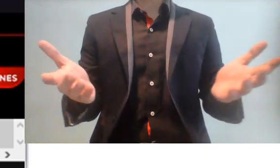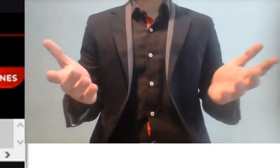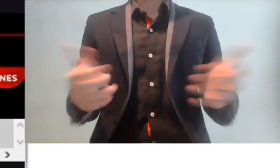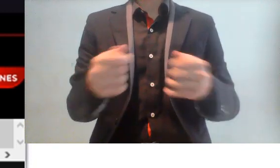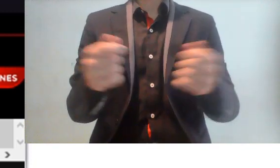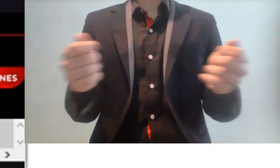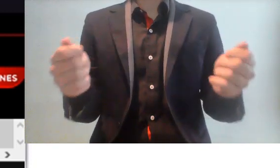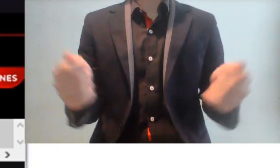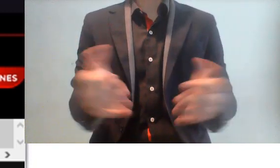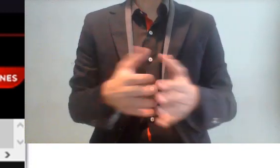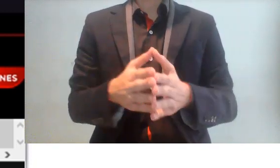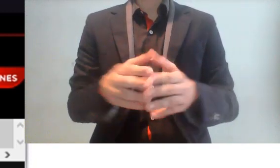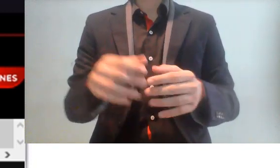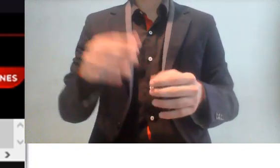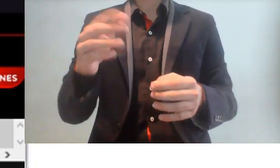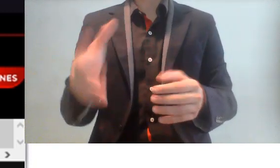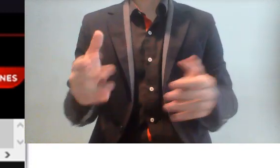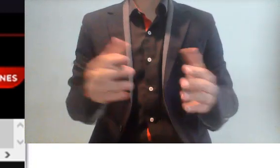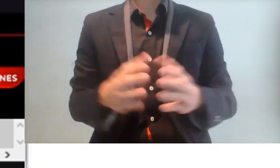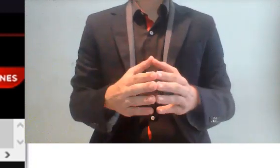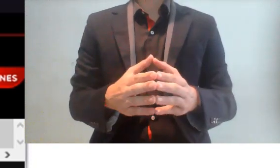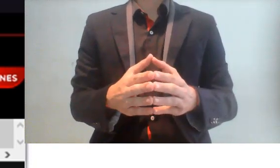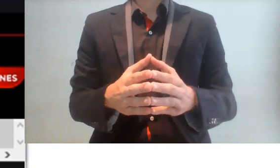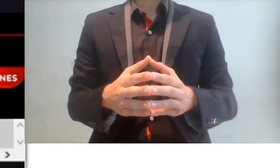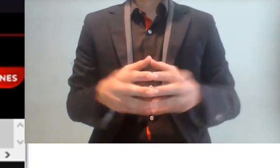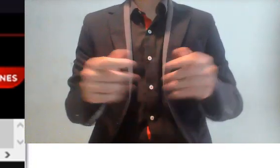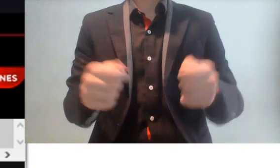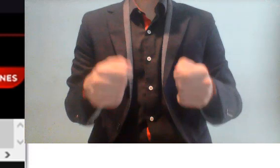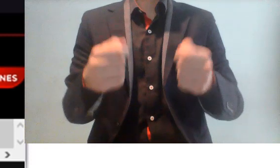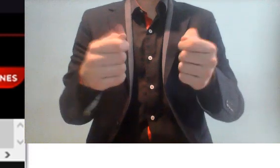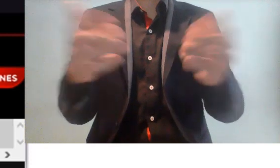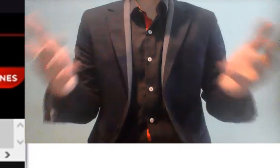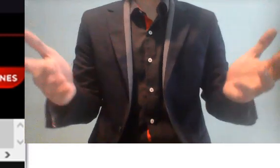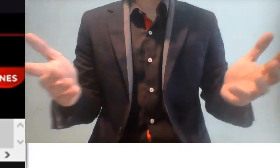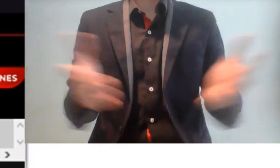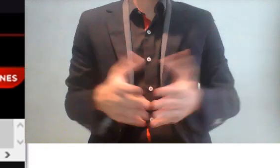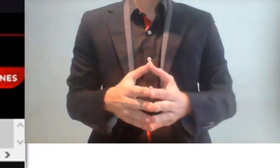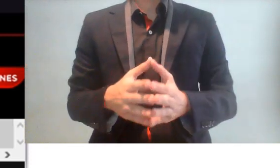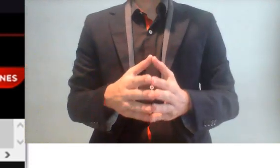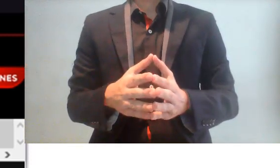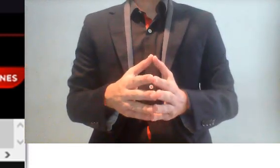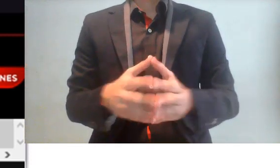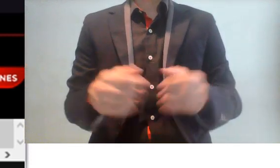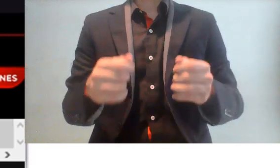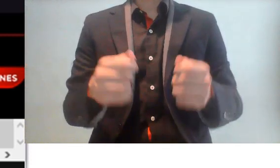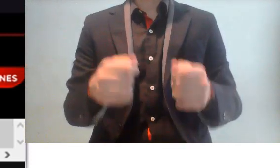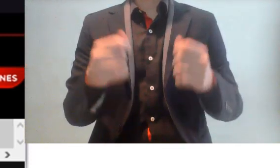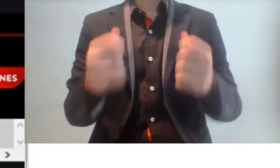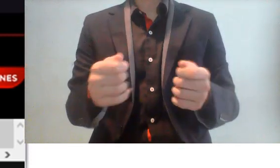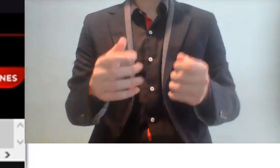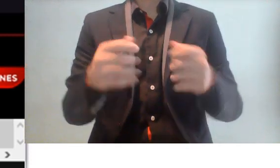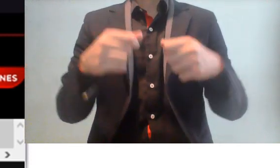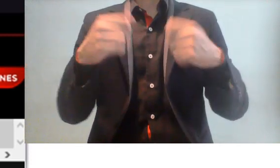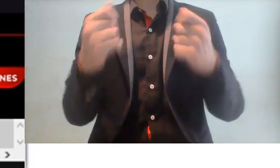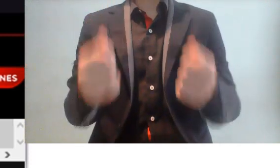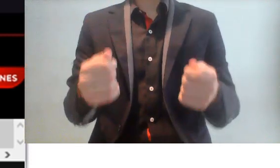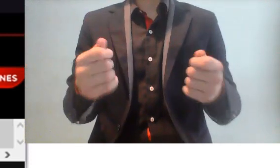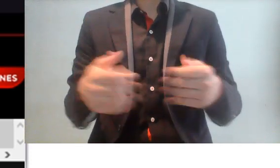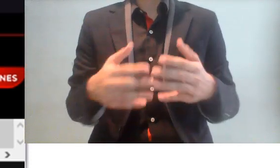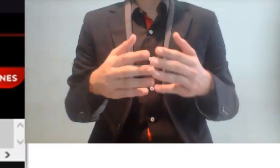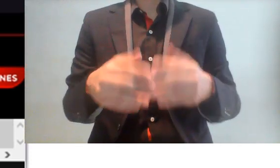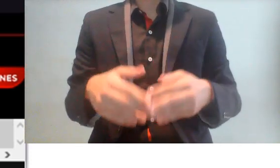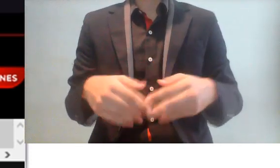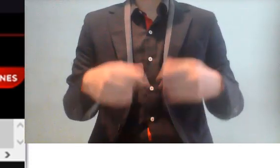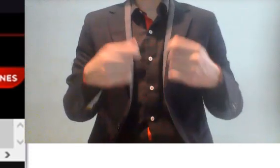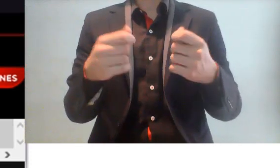gana poco, no se va a ganar 3 pesos, no se va ganar 2 pesos. Y sobre todo si es para funcionarios. Ellos ganan bastante. ¿Por qué les